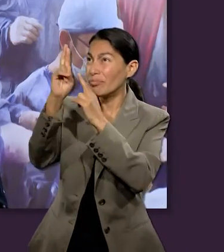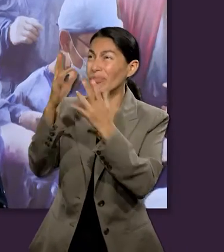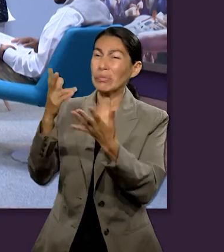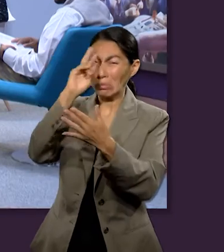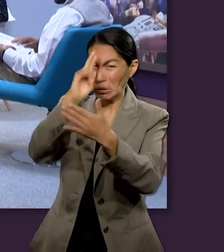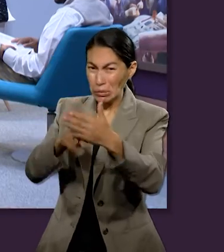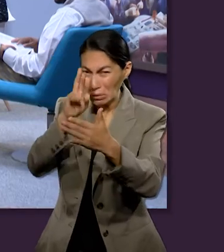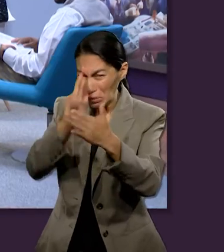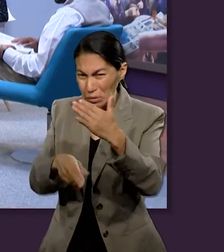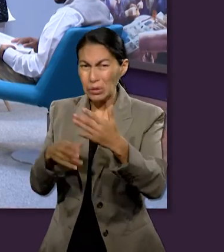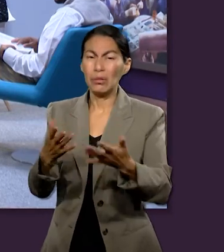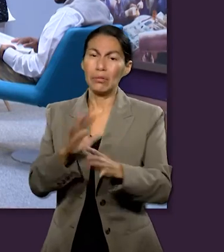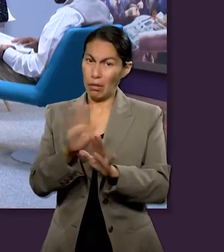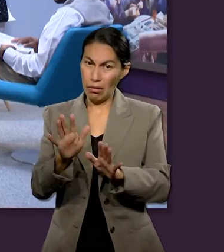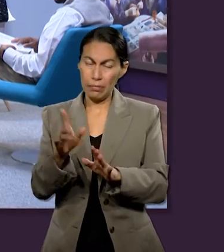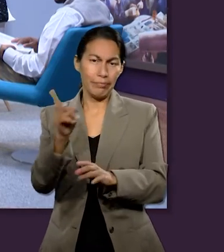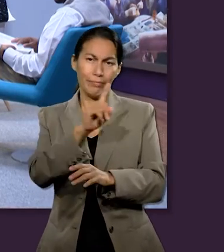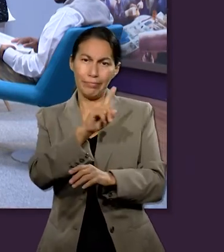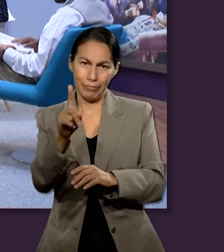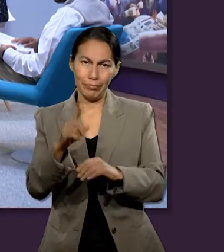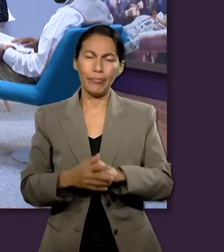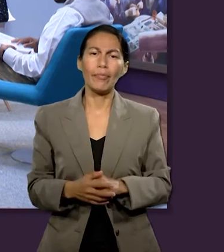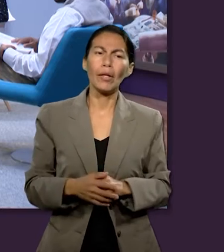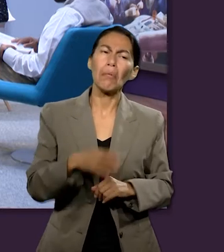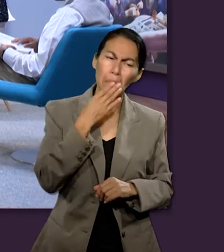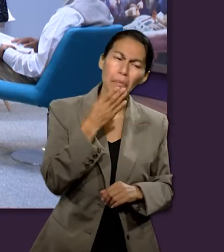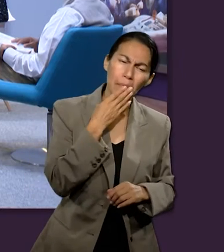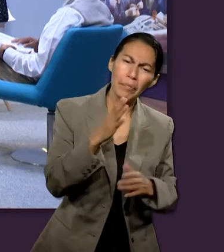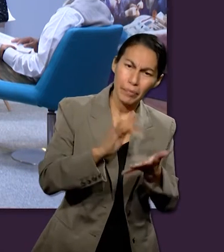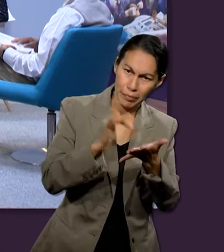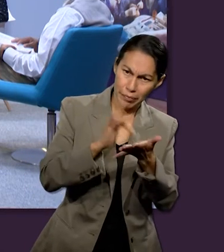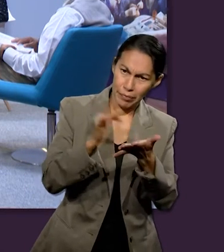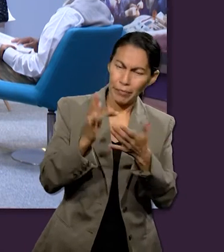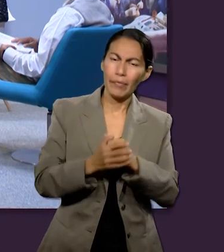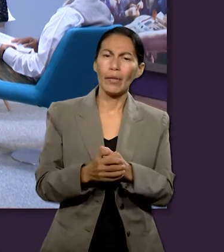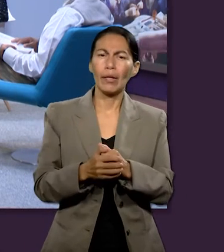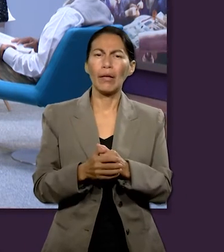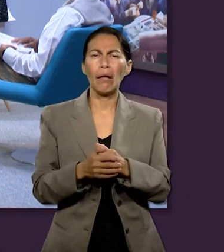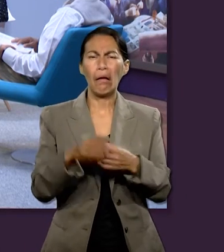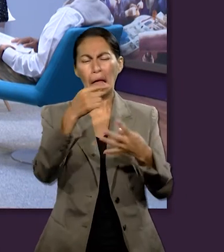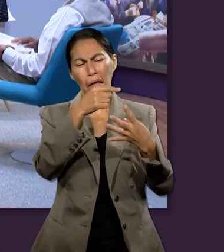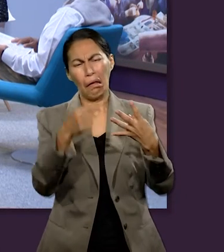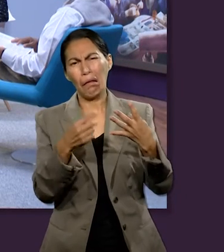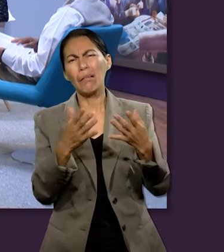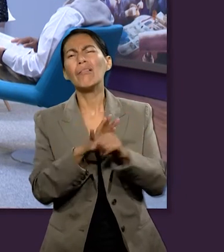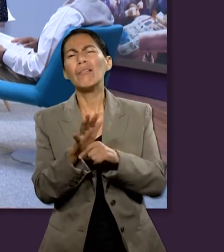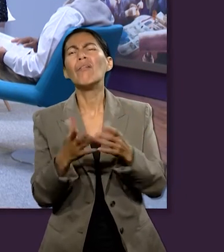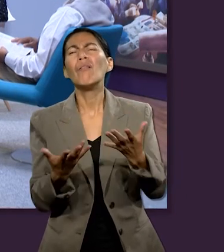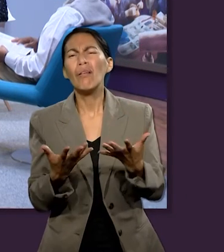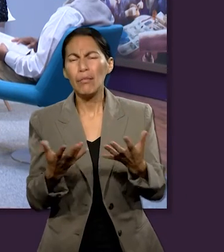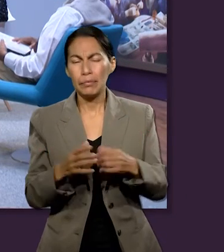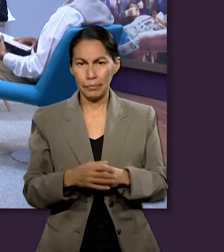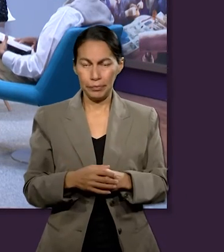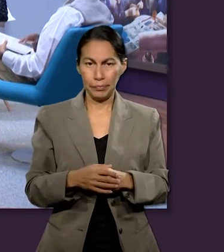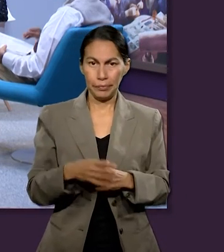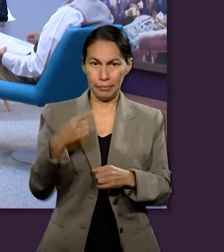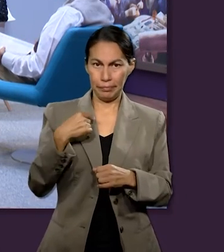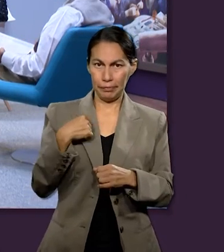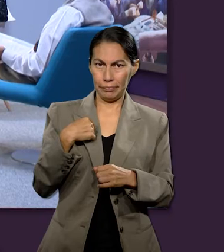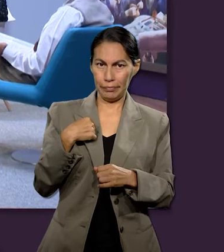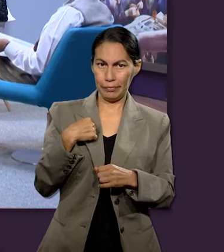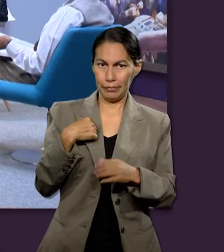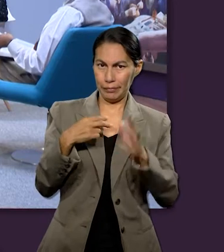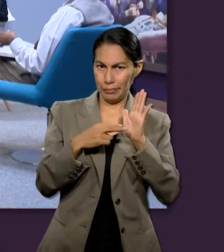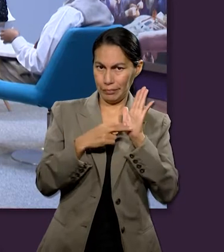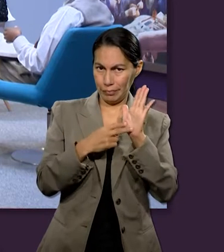religioso. Muy bien. Muchas gracias. ¿Y qué dimensiones podemos ver en ese ministerio de Jesús? Yo quiero